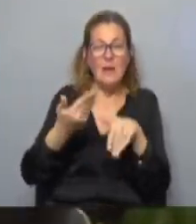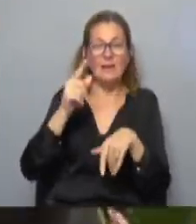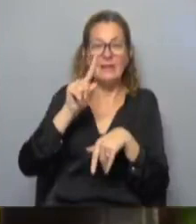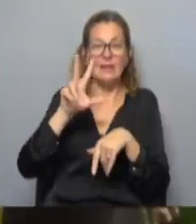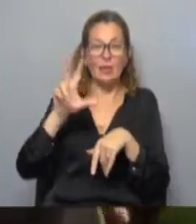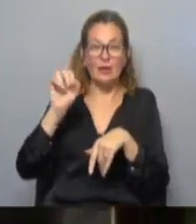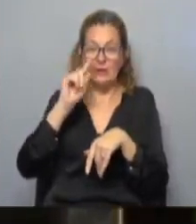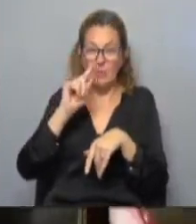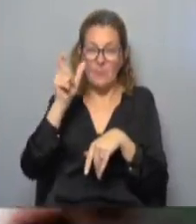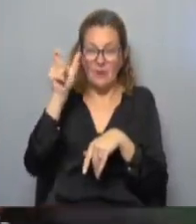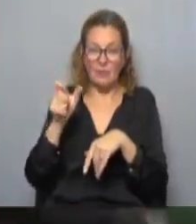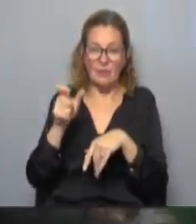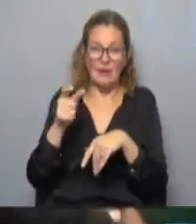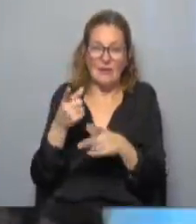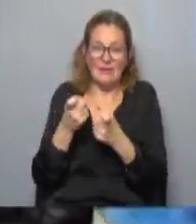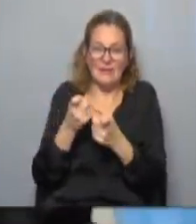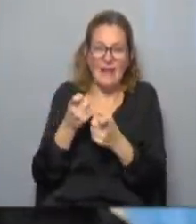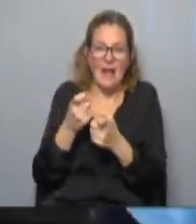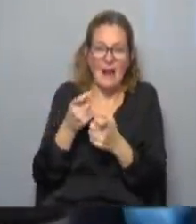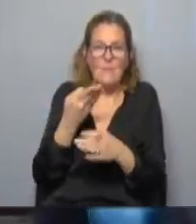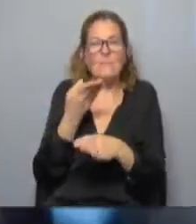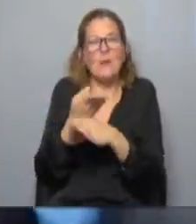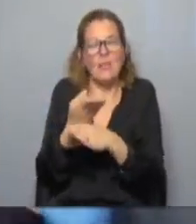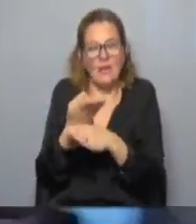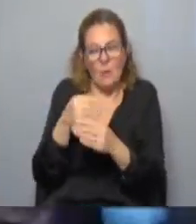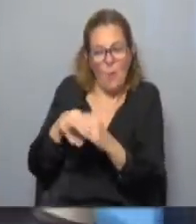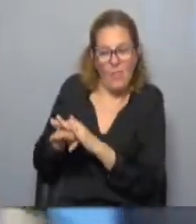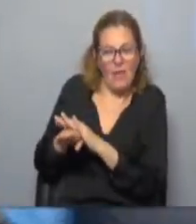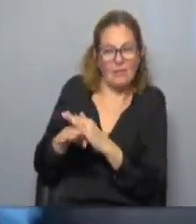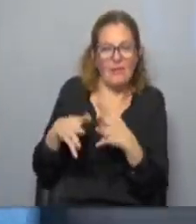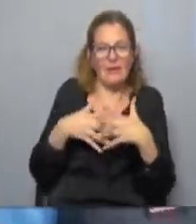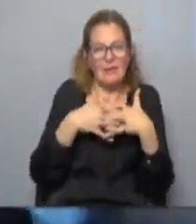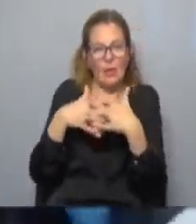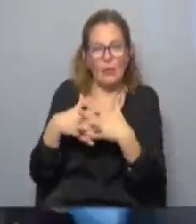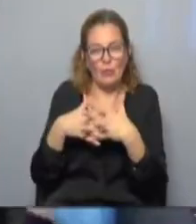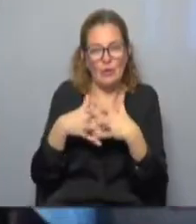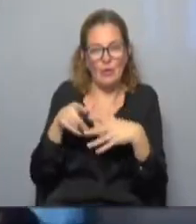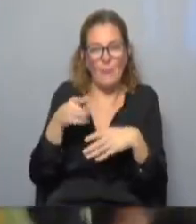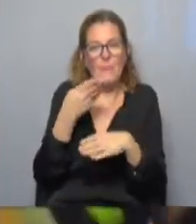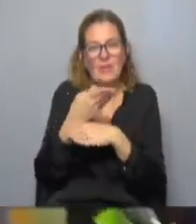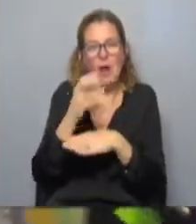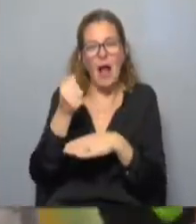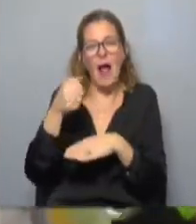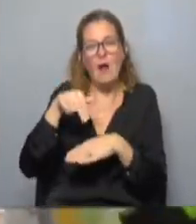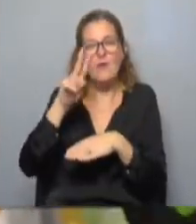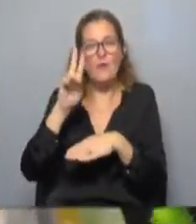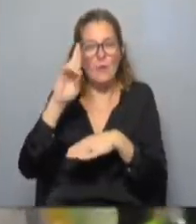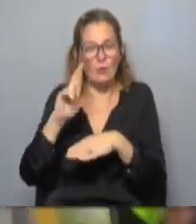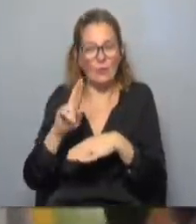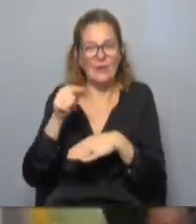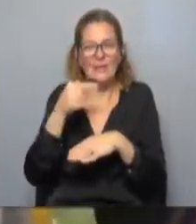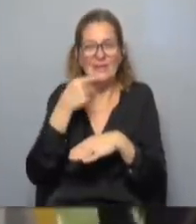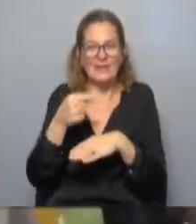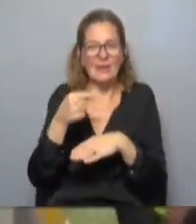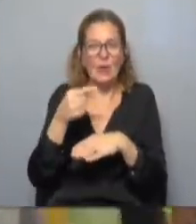mil personas solicitaron la condición de refugiados según el organismo de Naciones Unidas para los Refugiados por su parte Human Rights